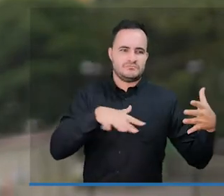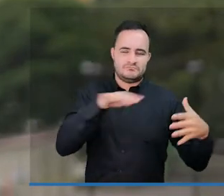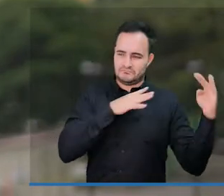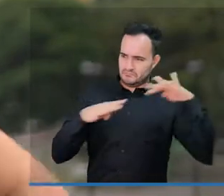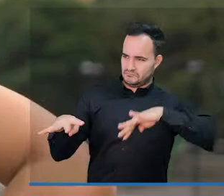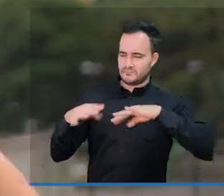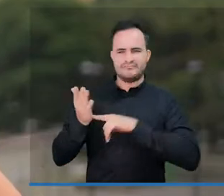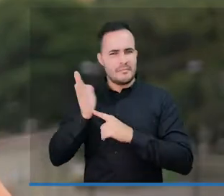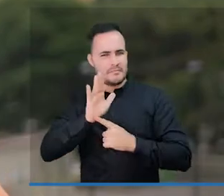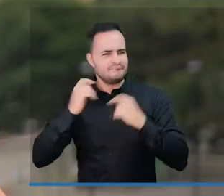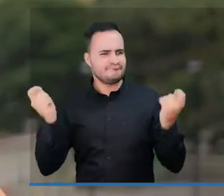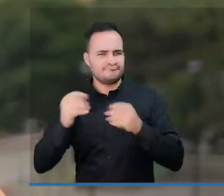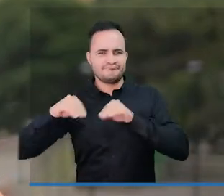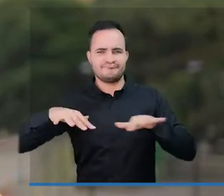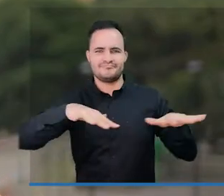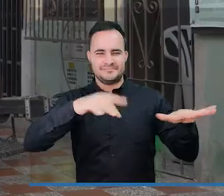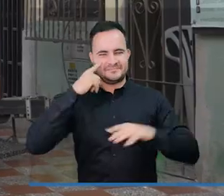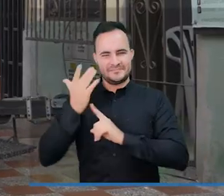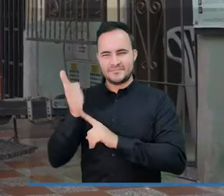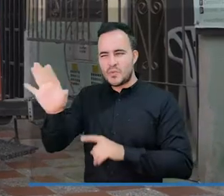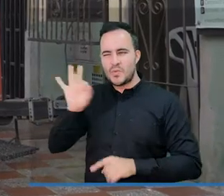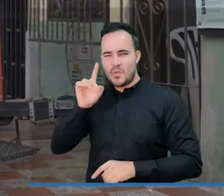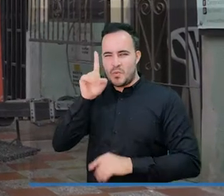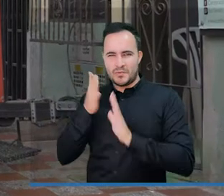ámbitos. Aquí, una de esas historias.